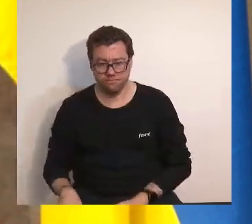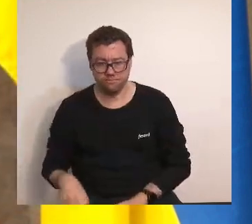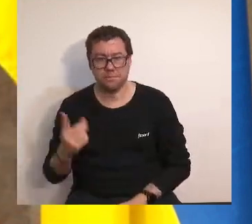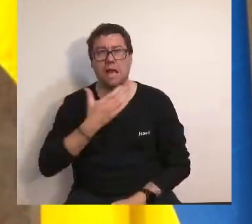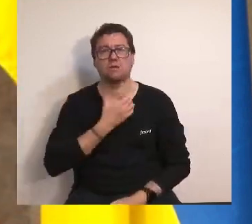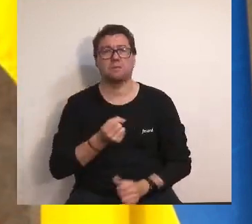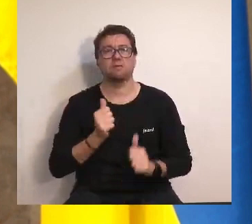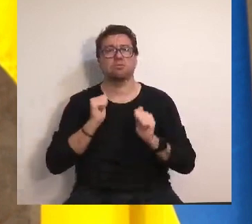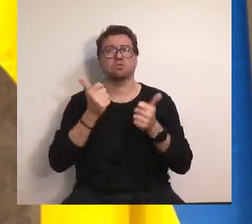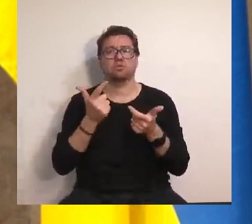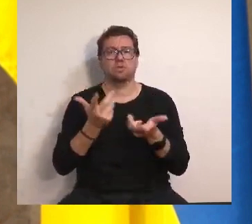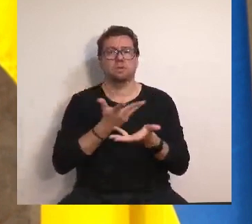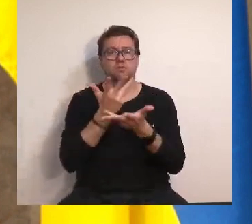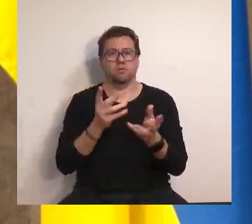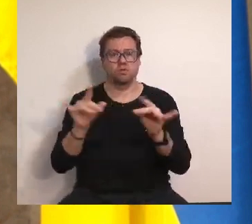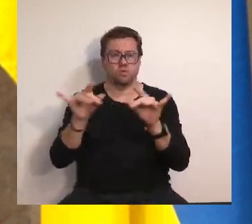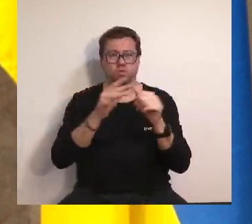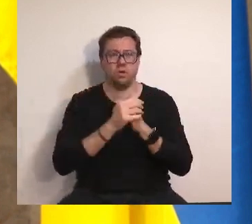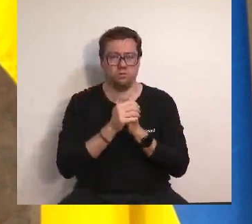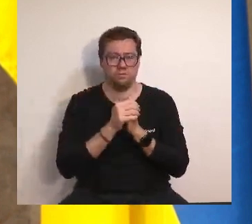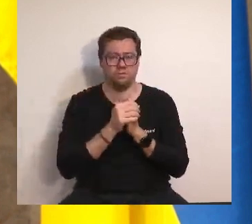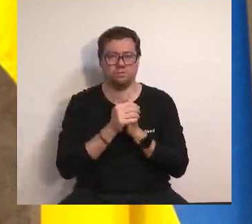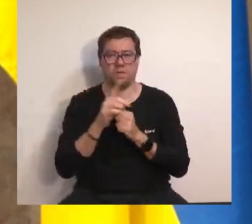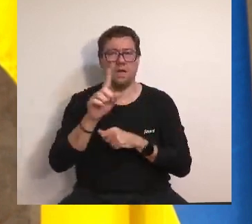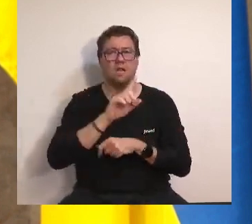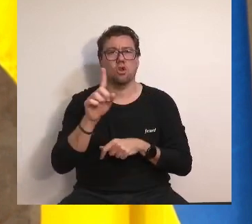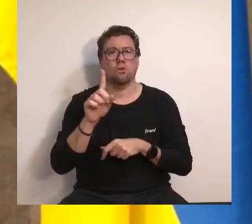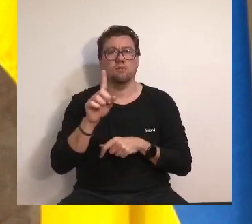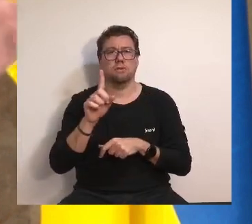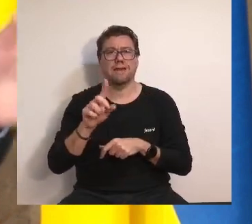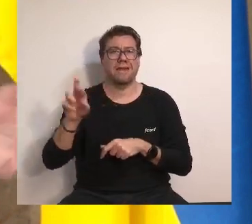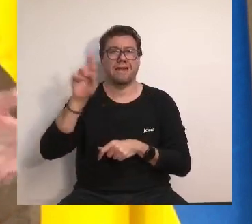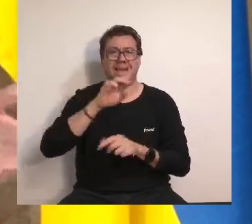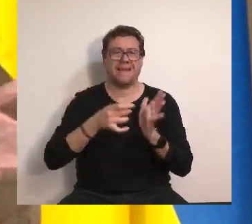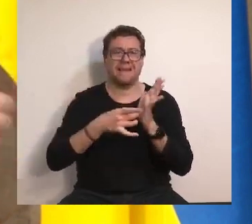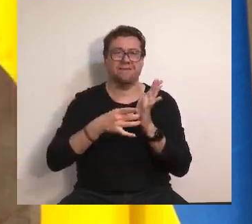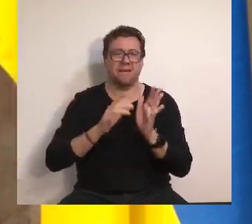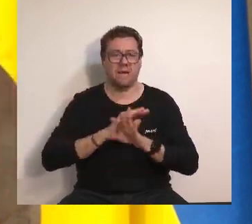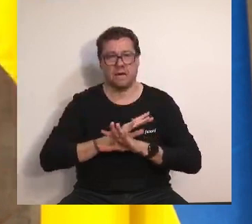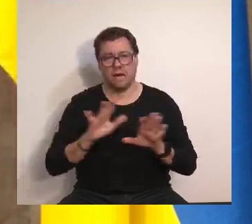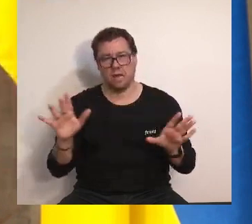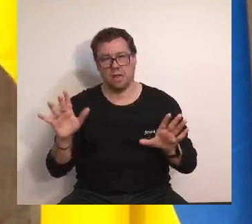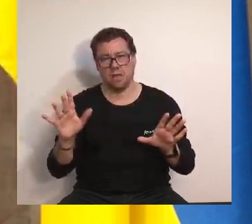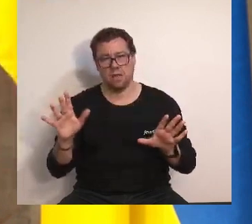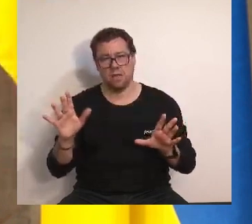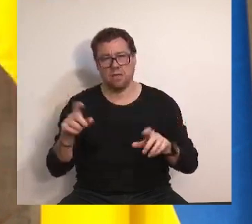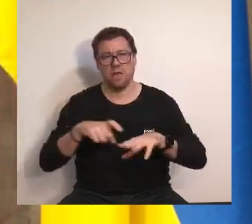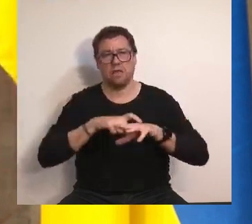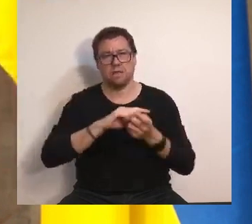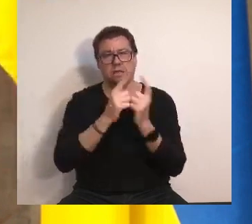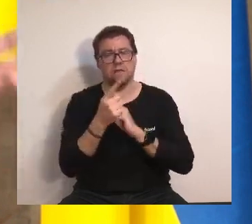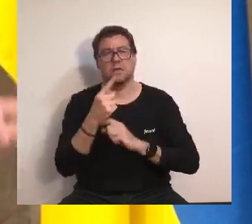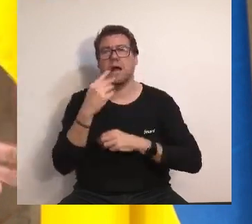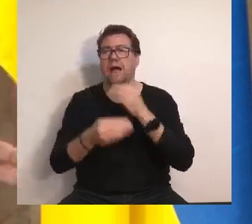pondrán a disposición su suelo. No vamos a recalificar nada. No vamos a convertir en